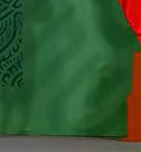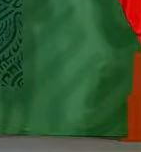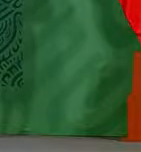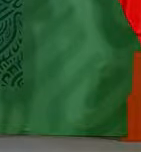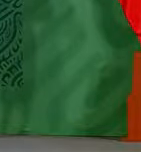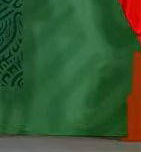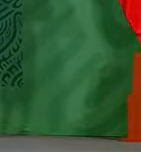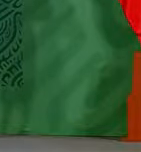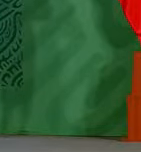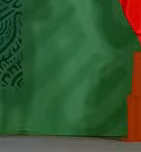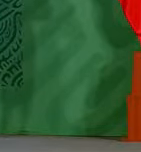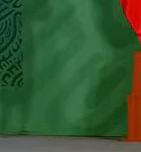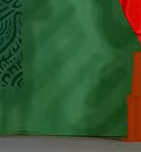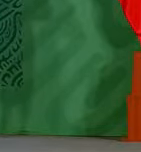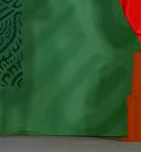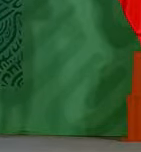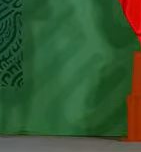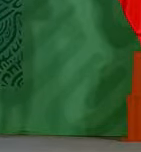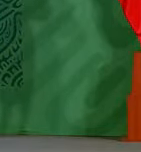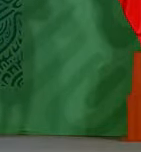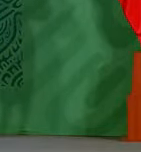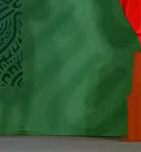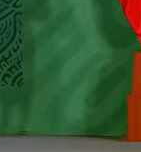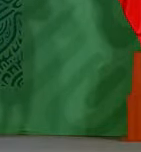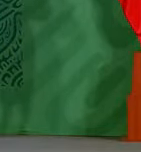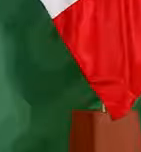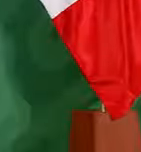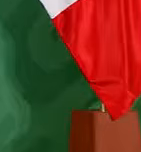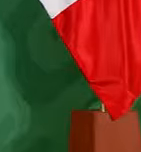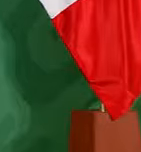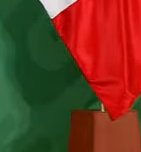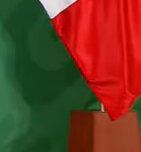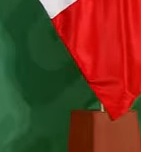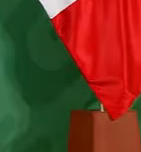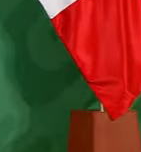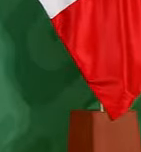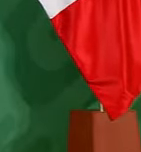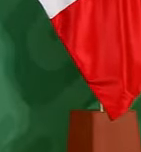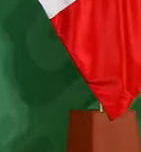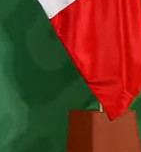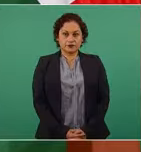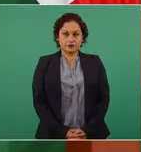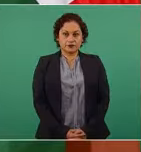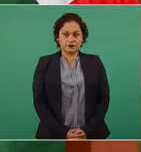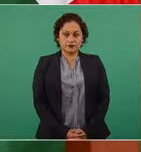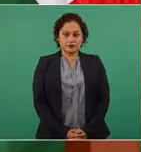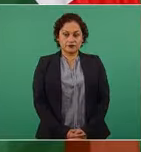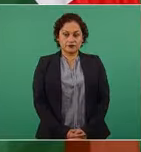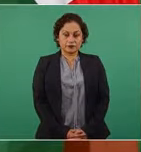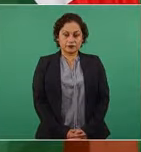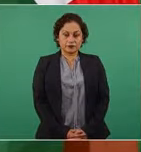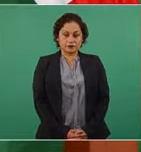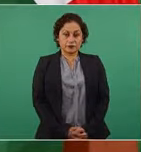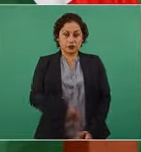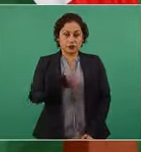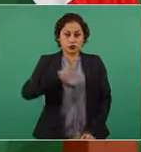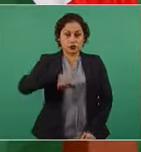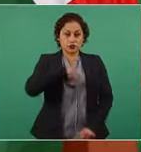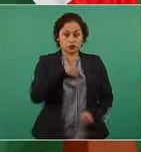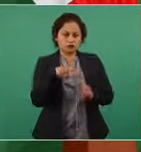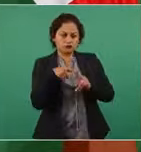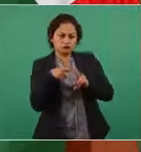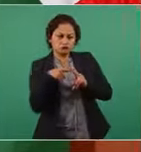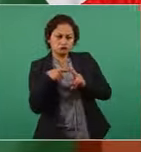Siempre nuestra proyección se cumple y ya tenemos la